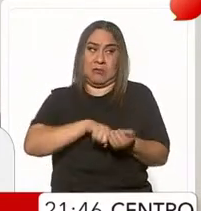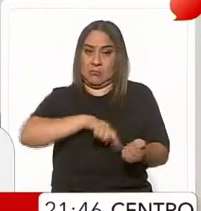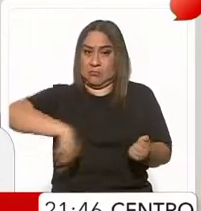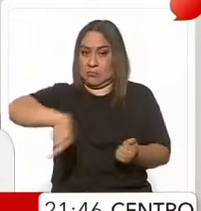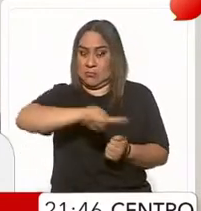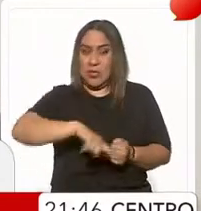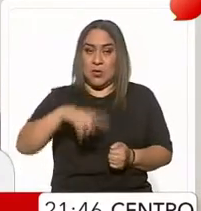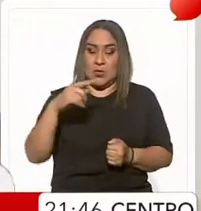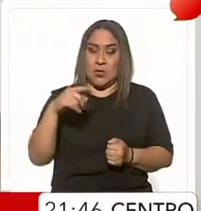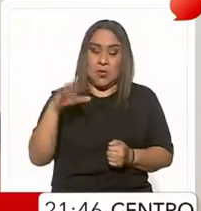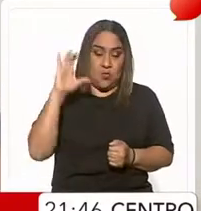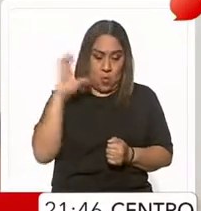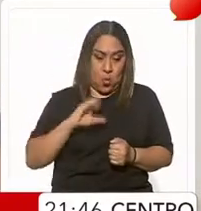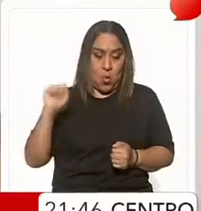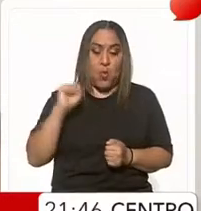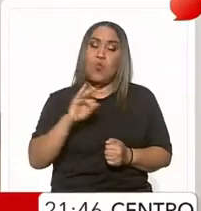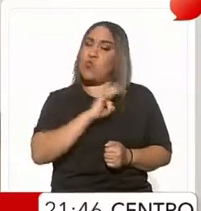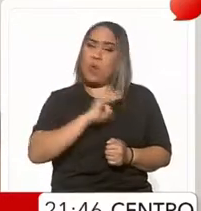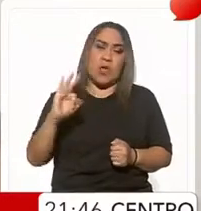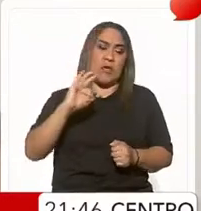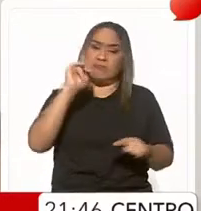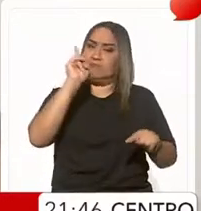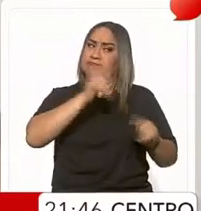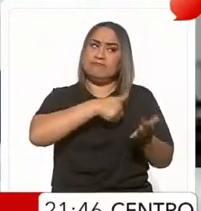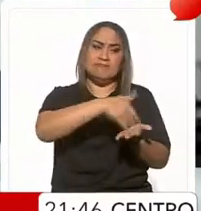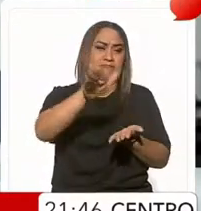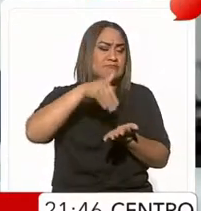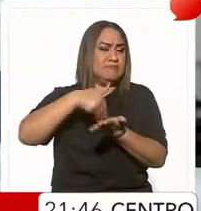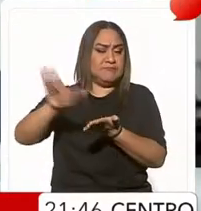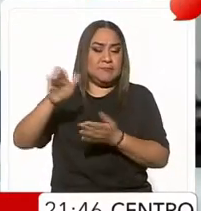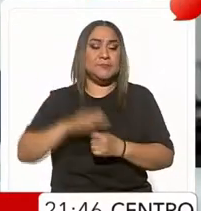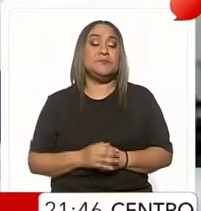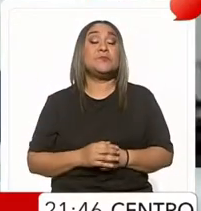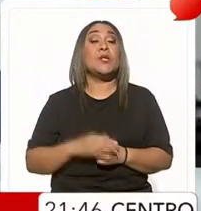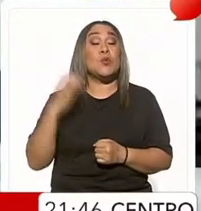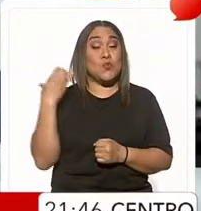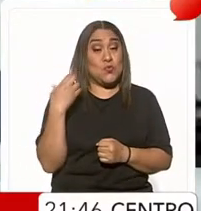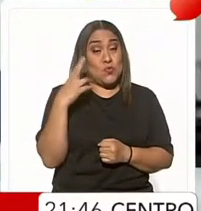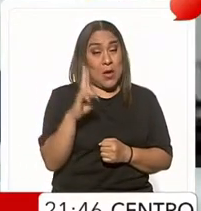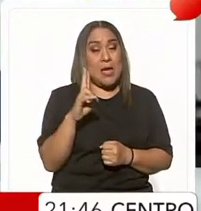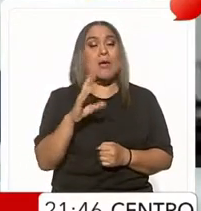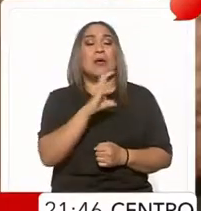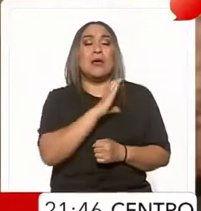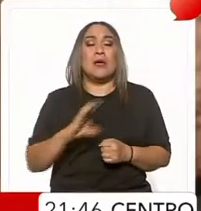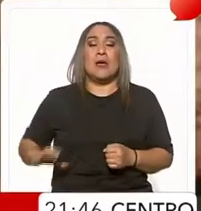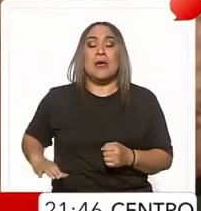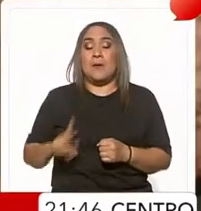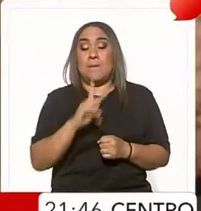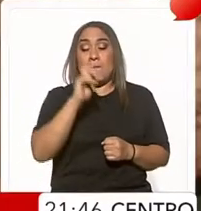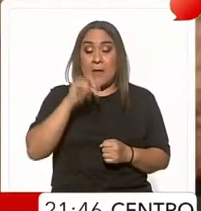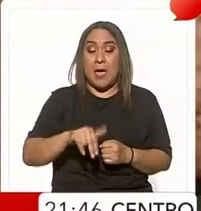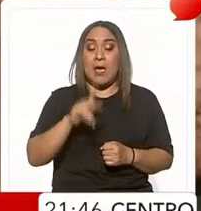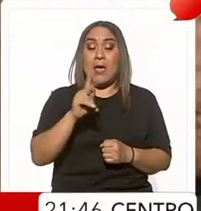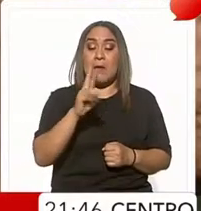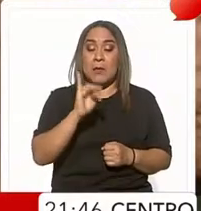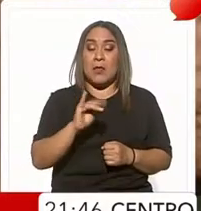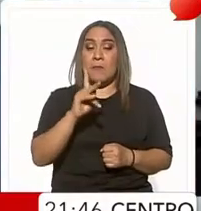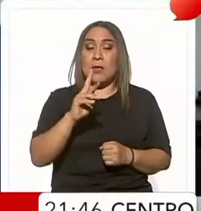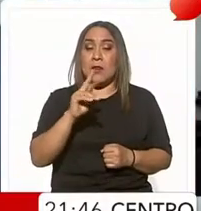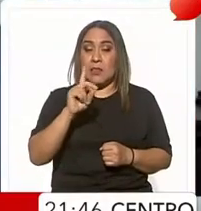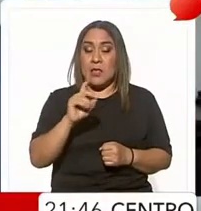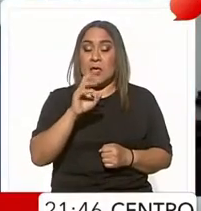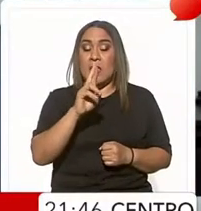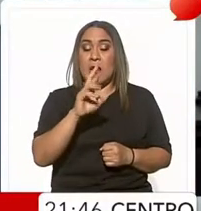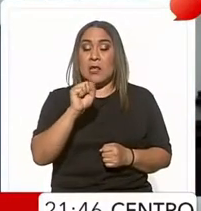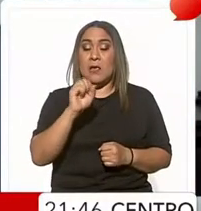ciudadanos se deben de ir del Estado. En Cuautla, la candidata del PAN, PRI, PRD y RSP,